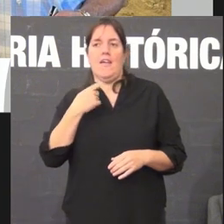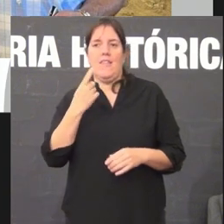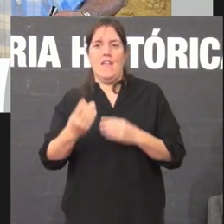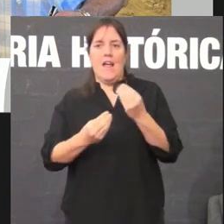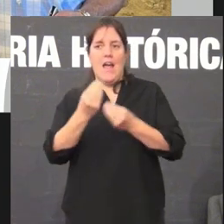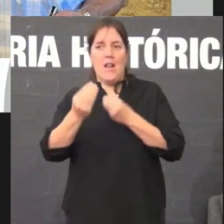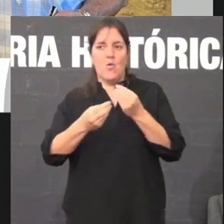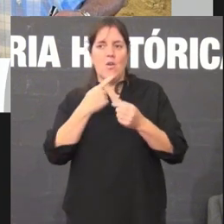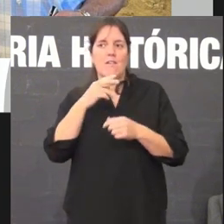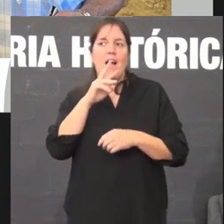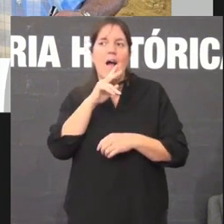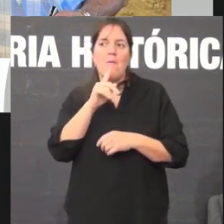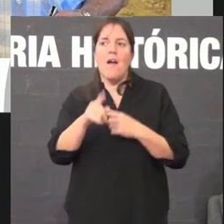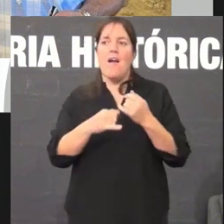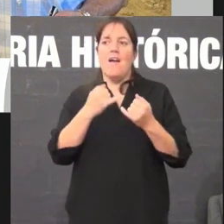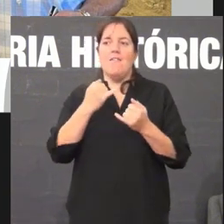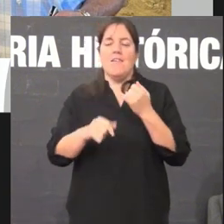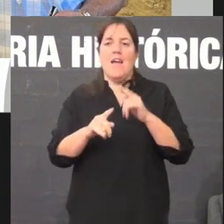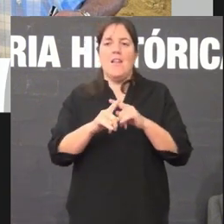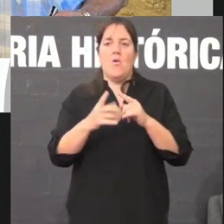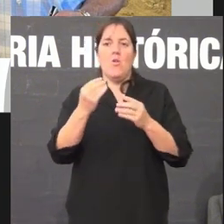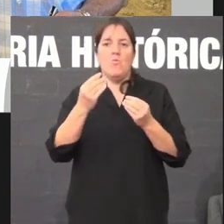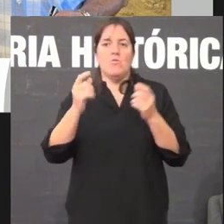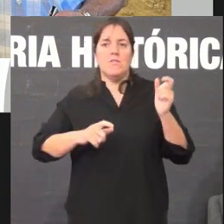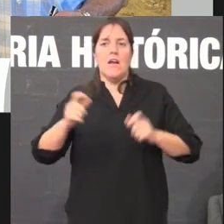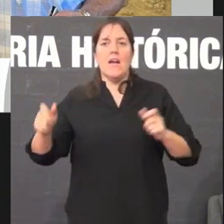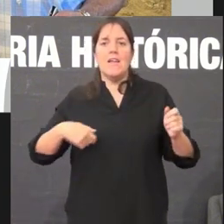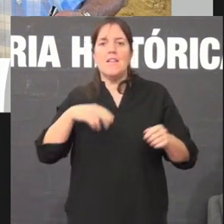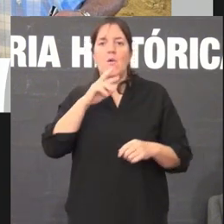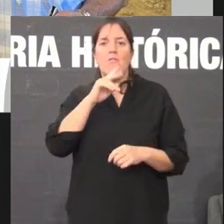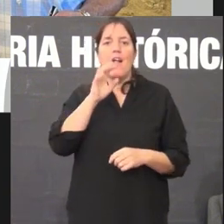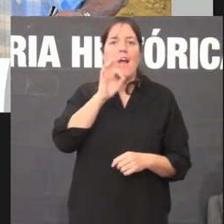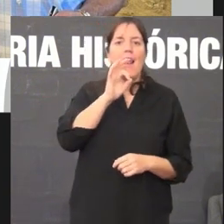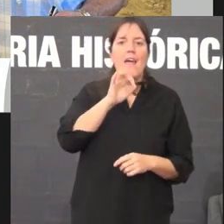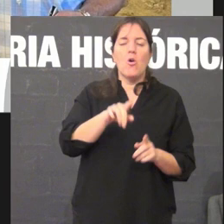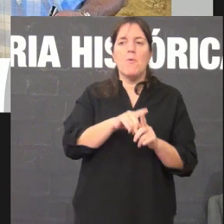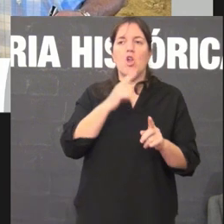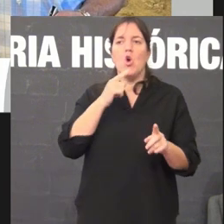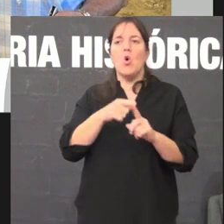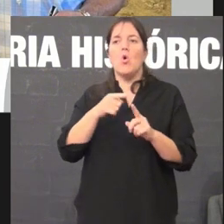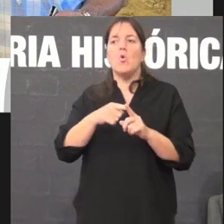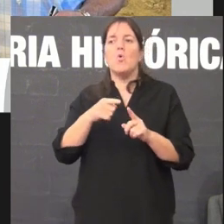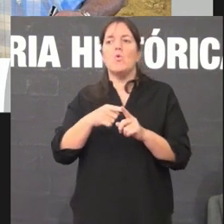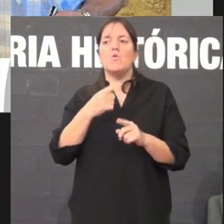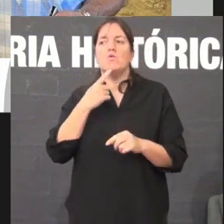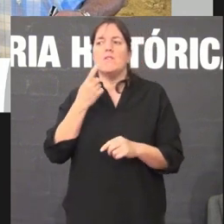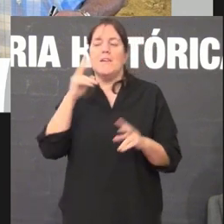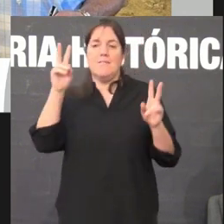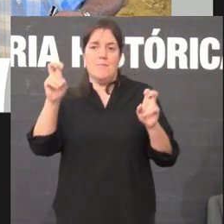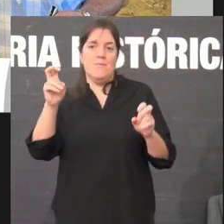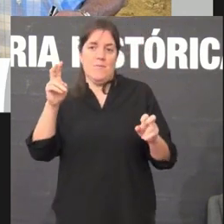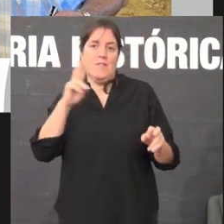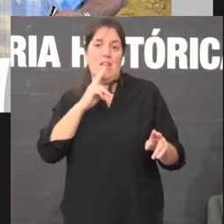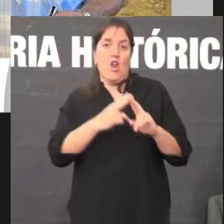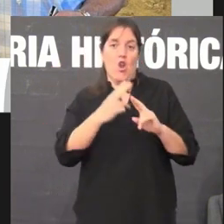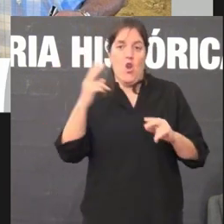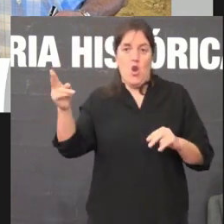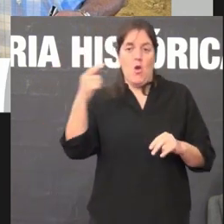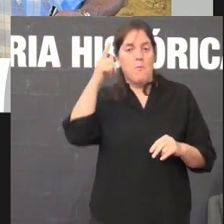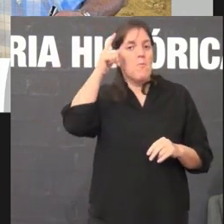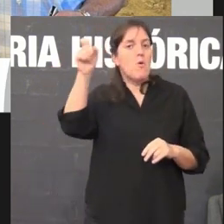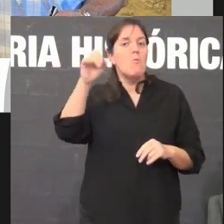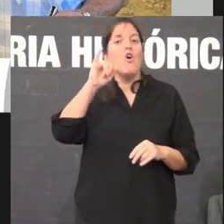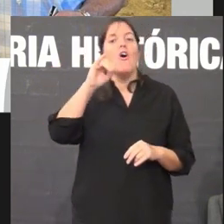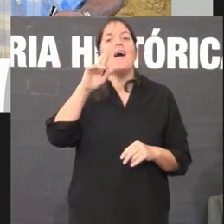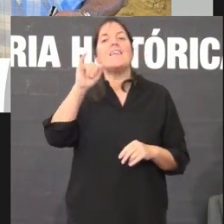moita xente as utiliza con non mesmo xente falando galego utiliza alguns topónimos castelanizados Rianxo